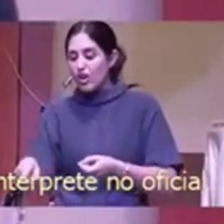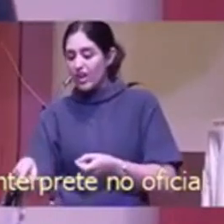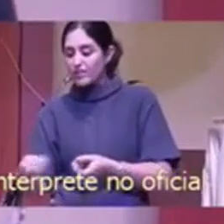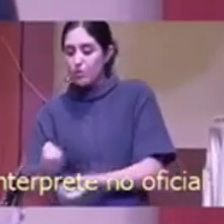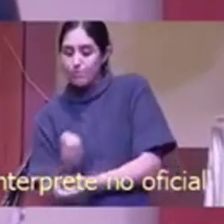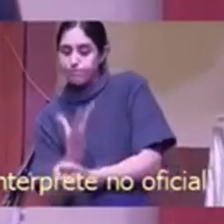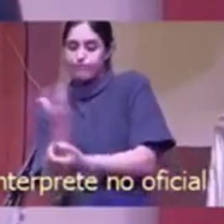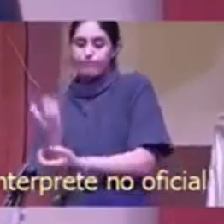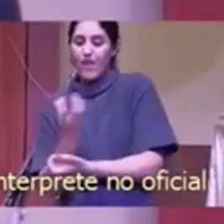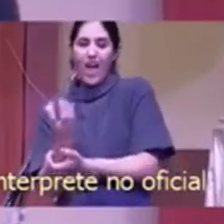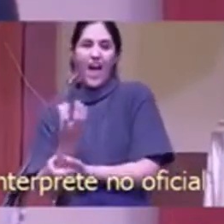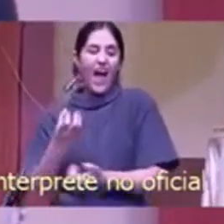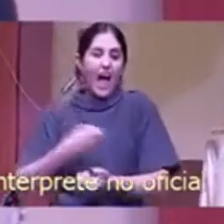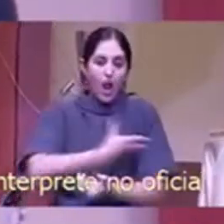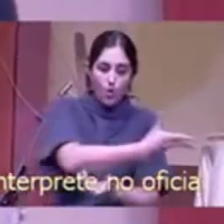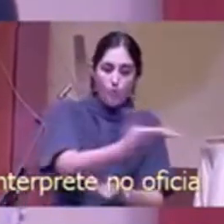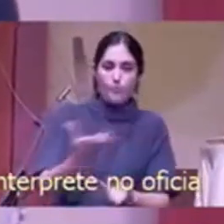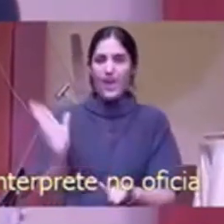De la misma manera,